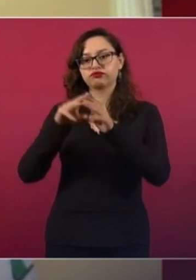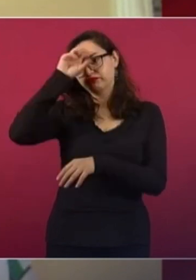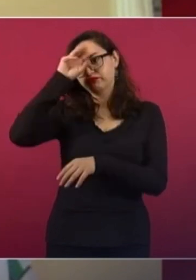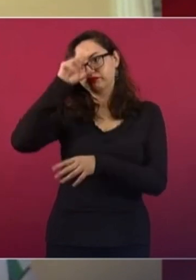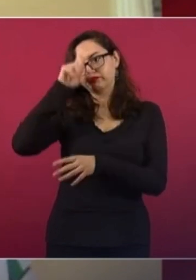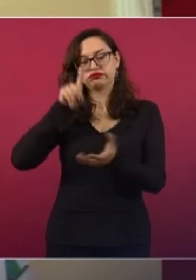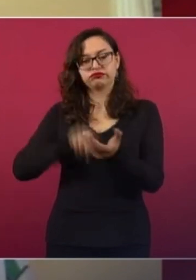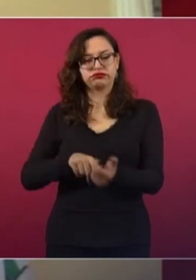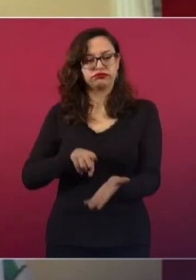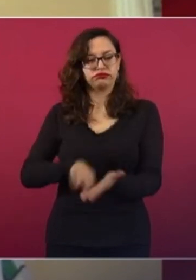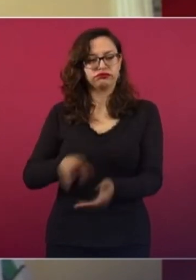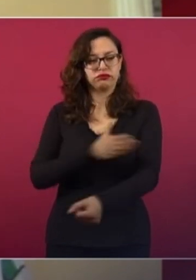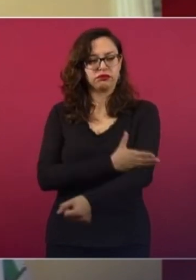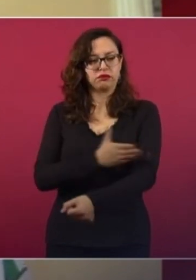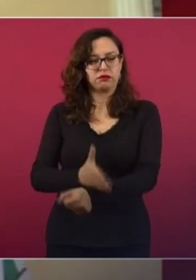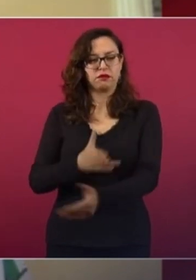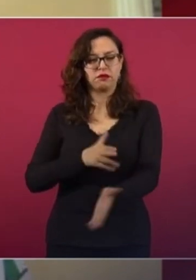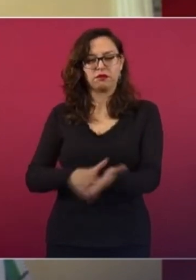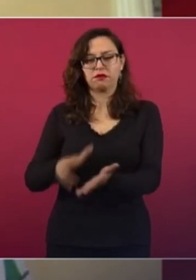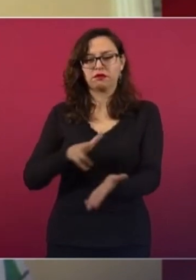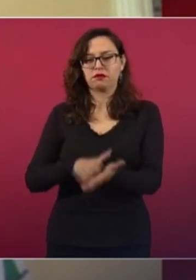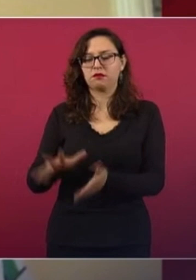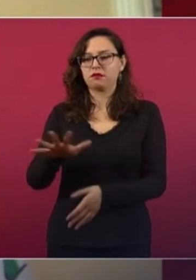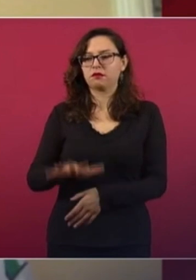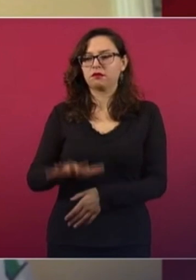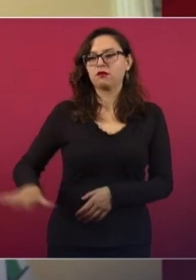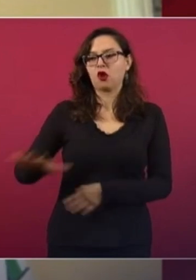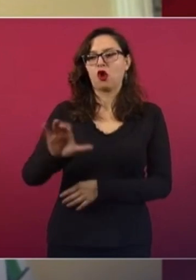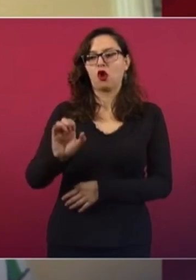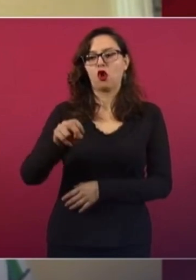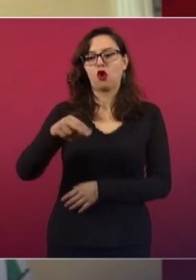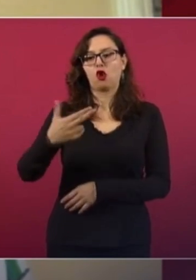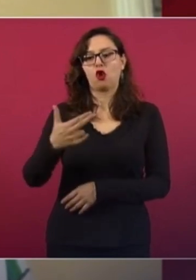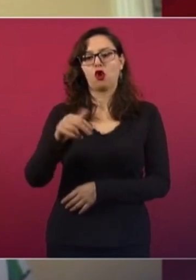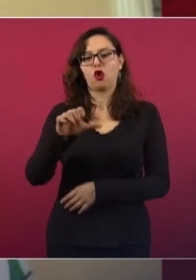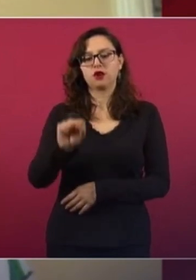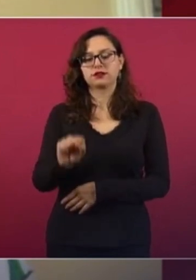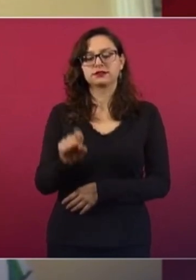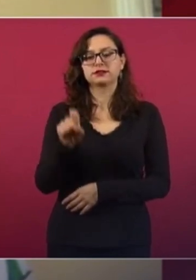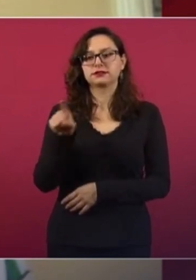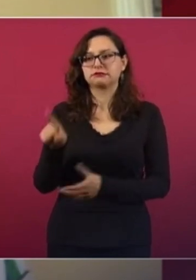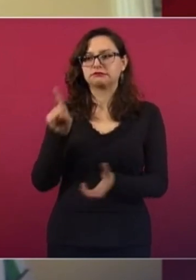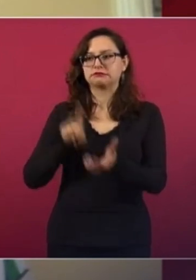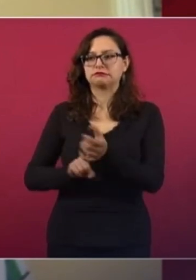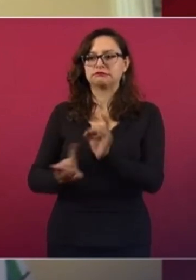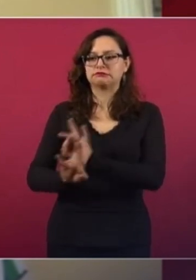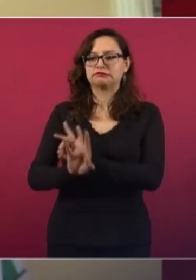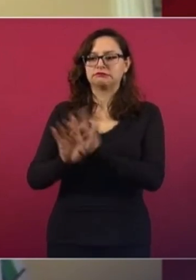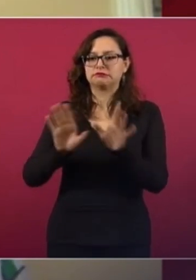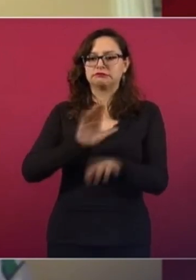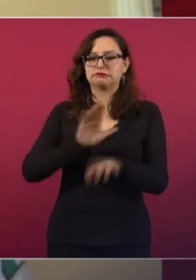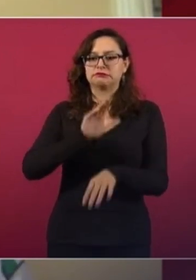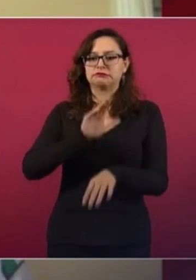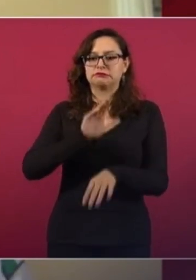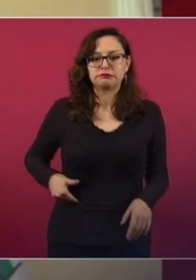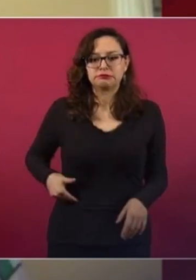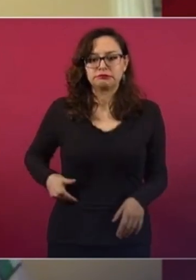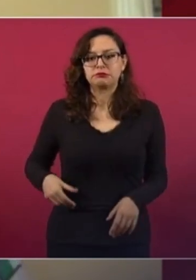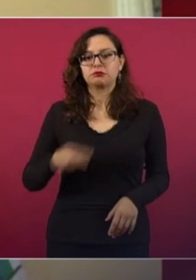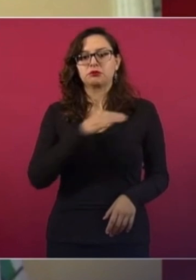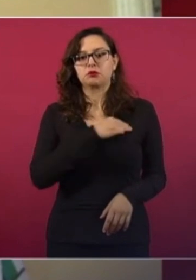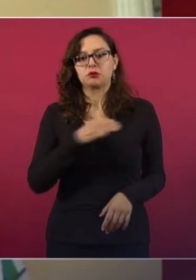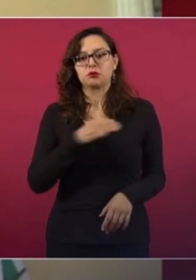ubicada en el área conocida como Ponchas. Esto cerca de la población Agujitas, en el